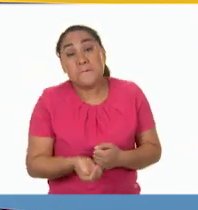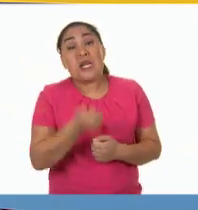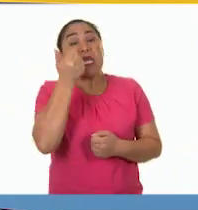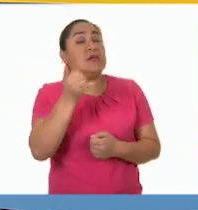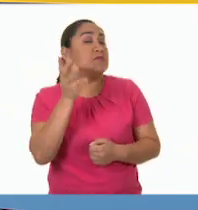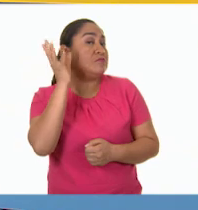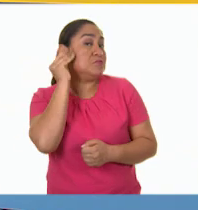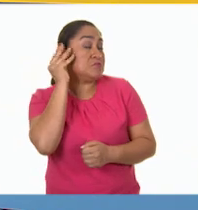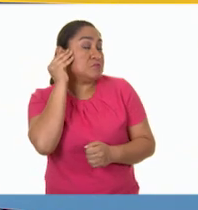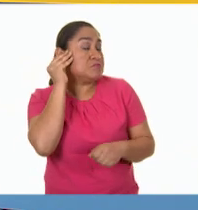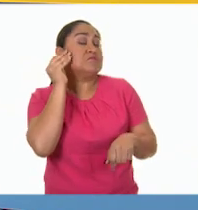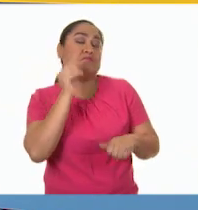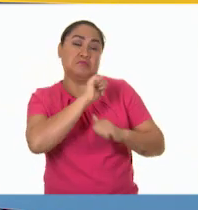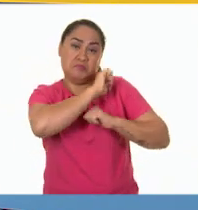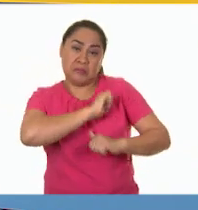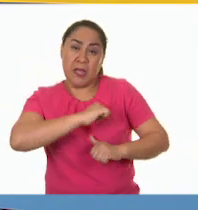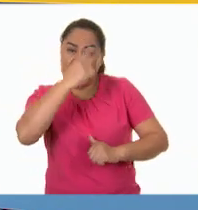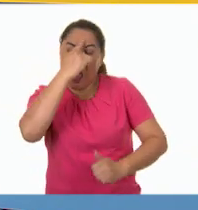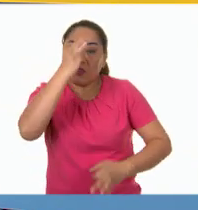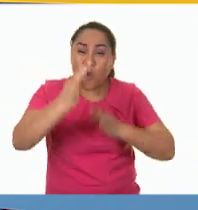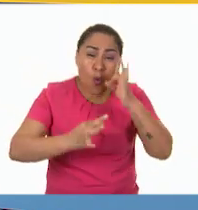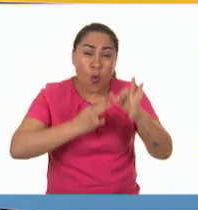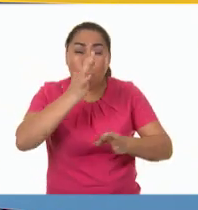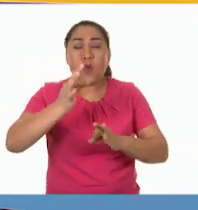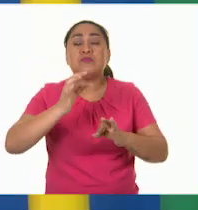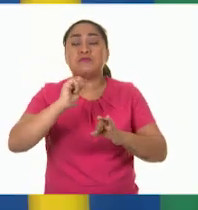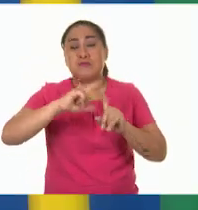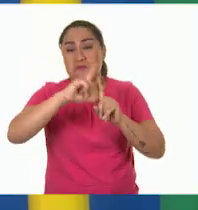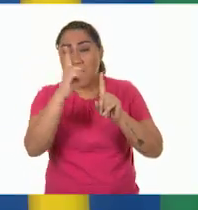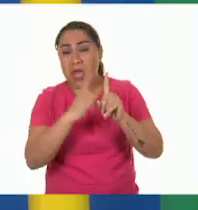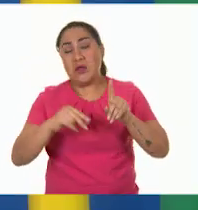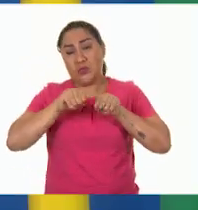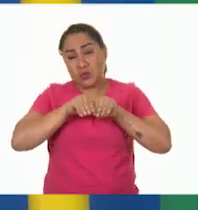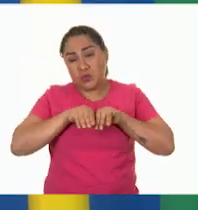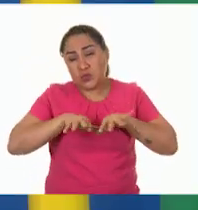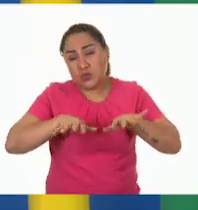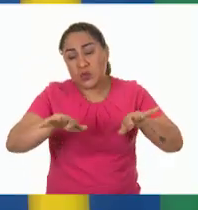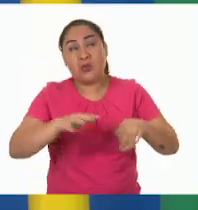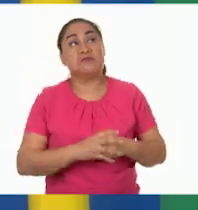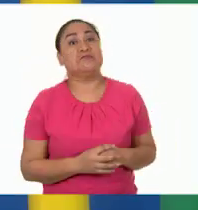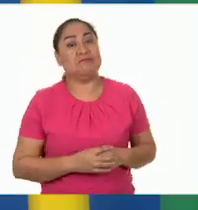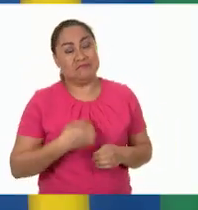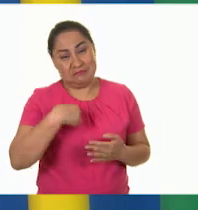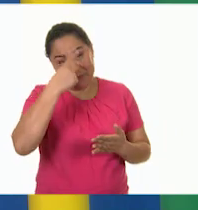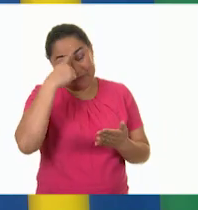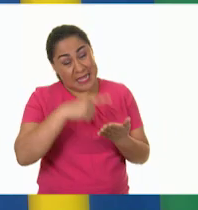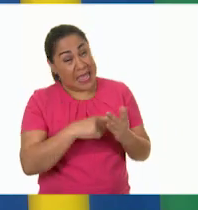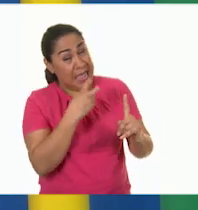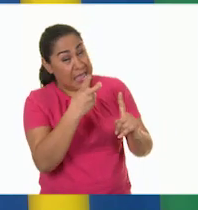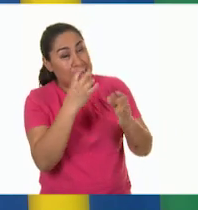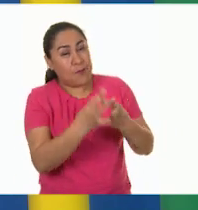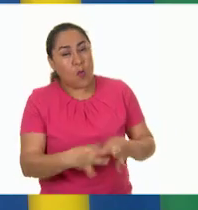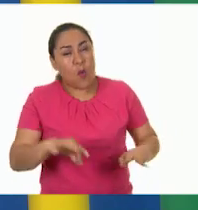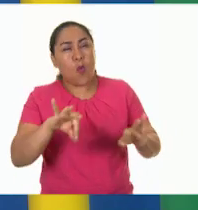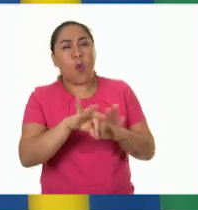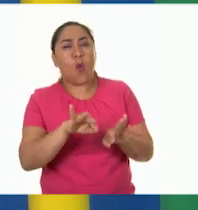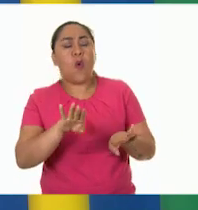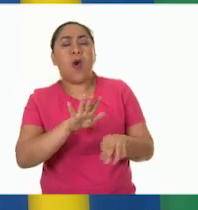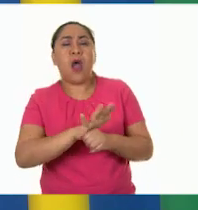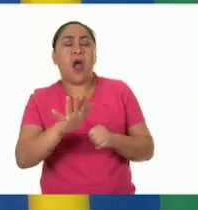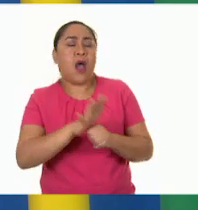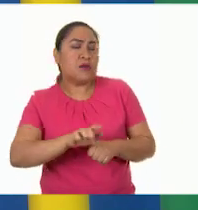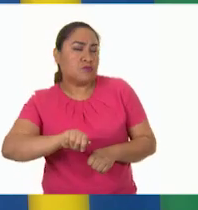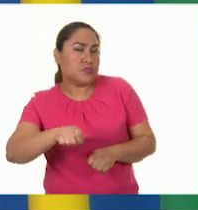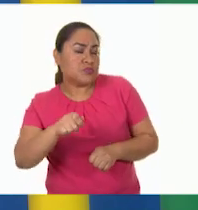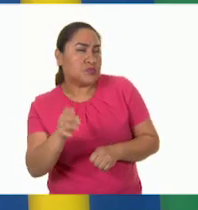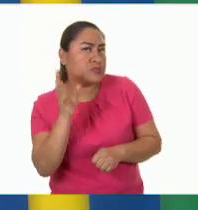encargada de ofrecer un servicio de noticias en el país. Eso debe de haber sido muy importante. Poder enterarse de las noticias en